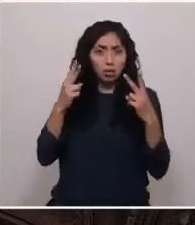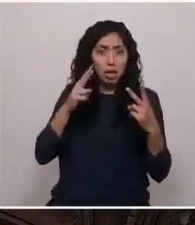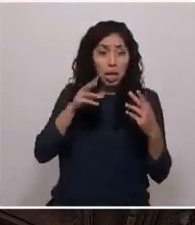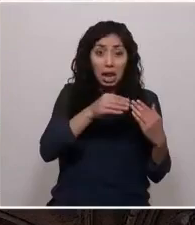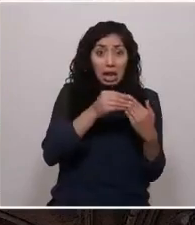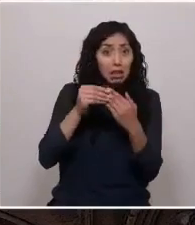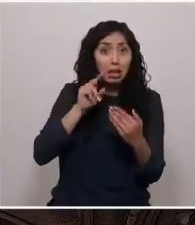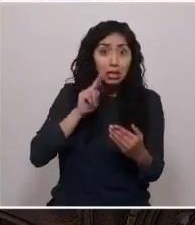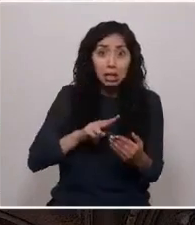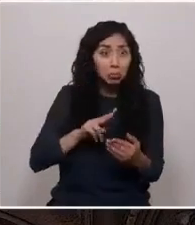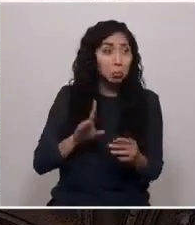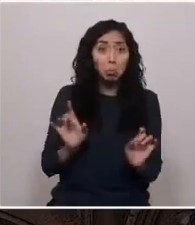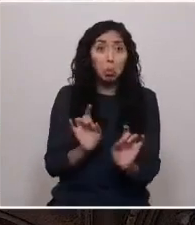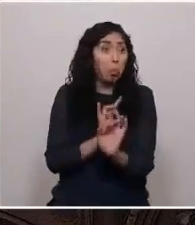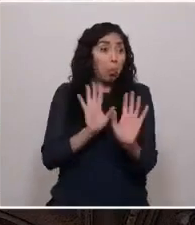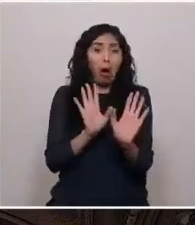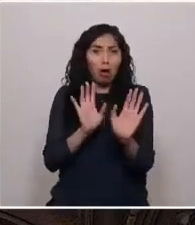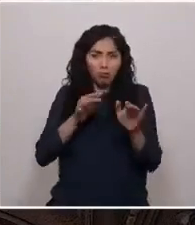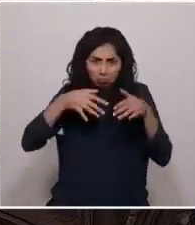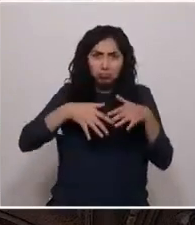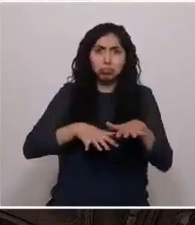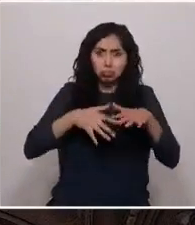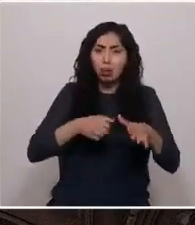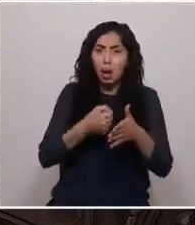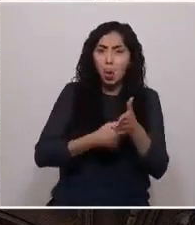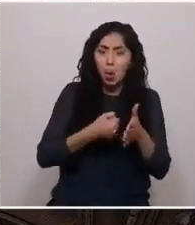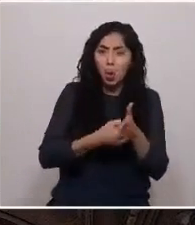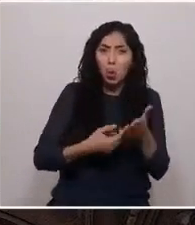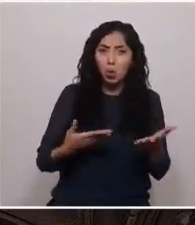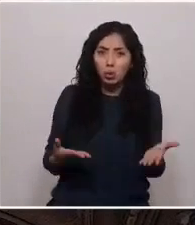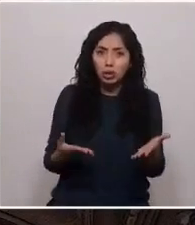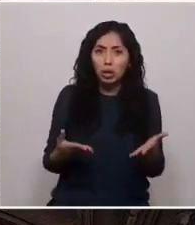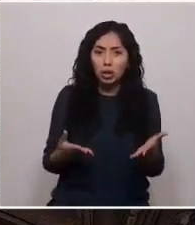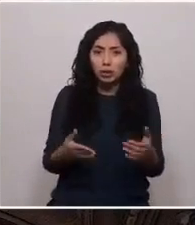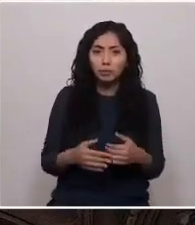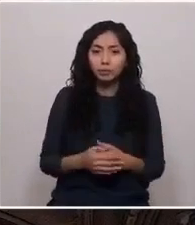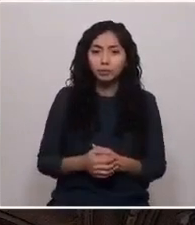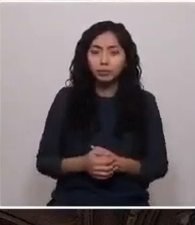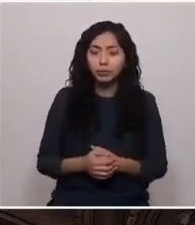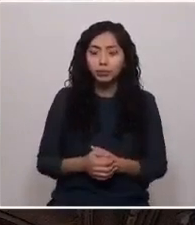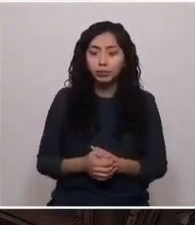Espontáneamente, sin disparar una sola bala.